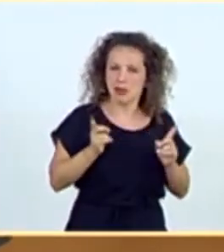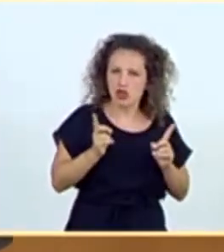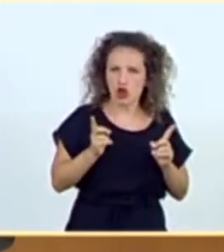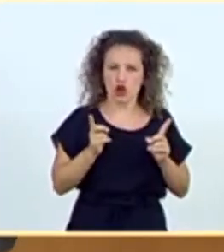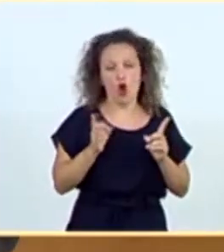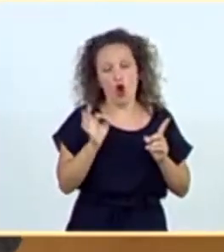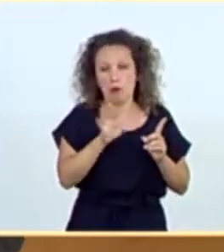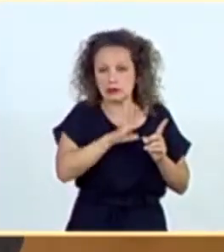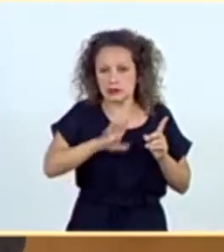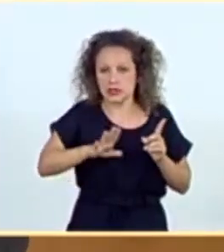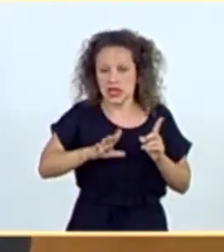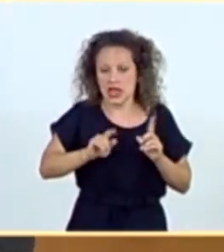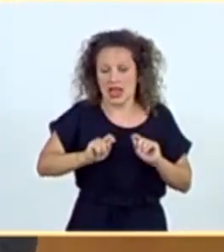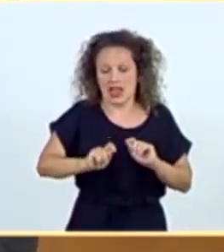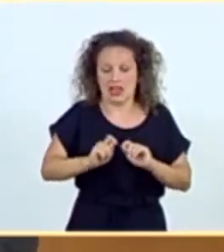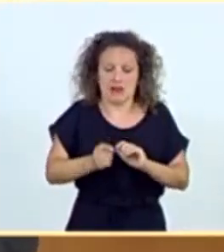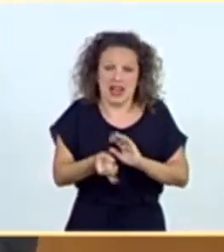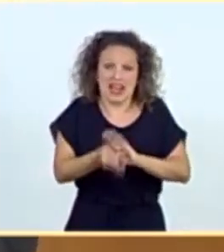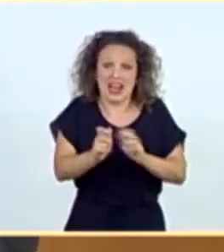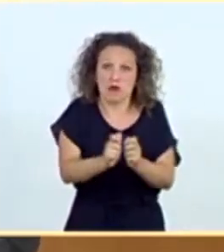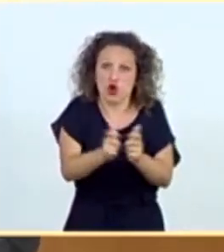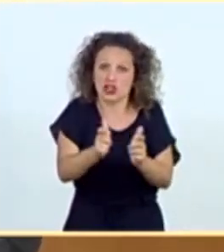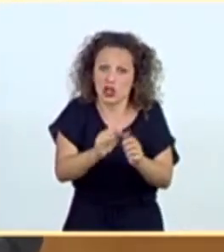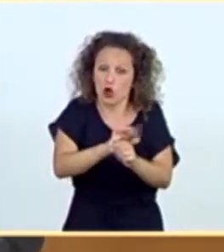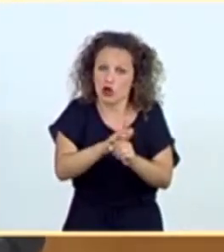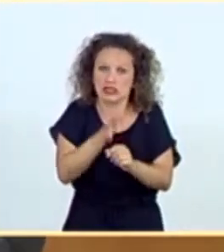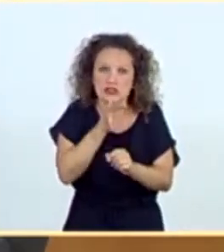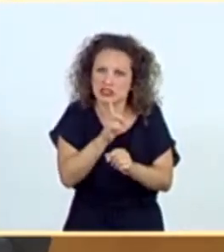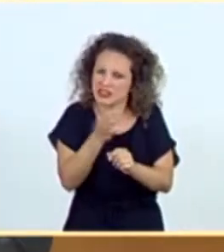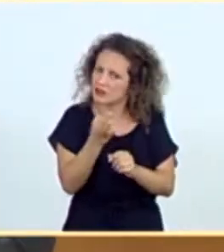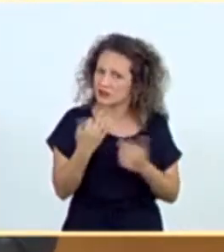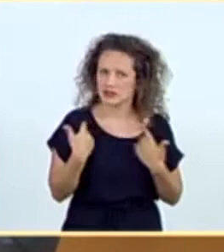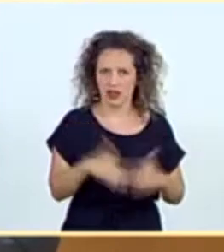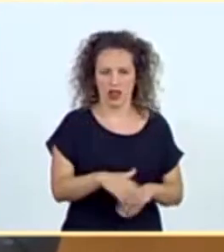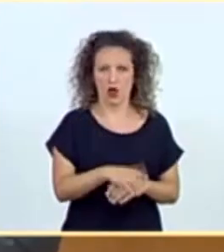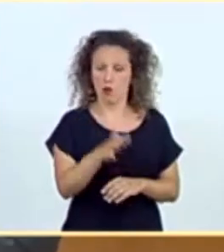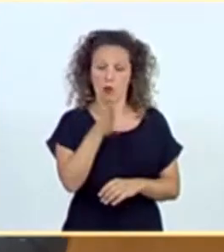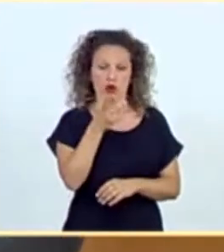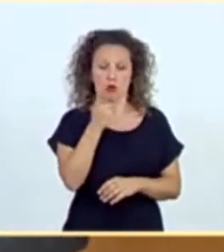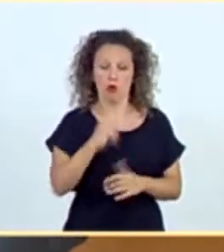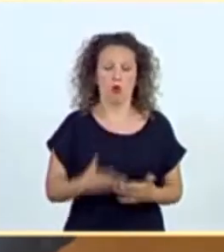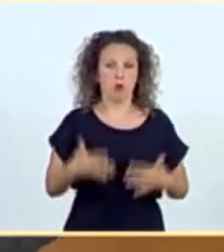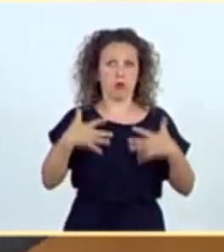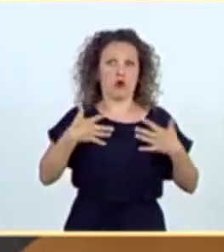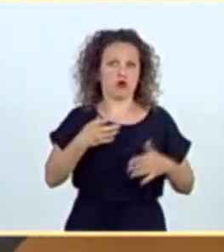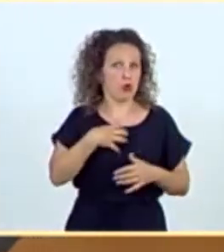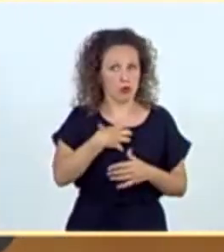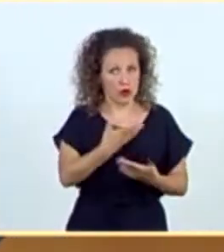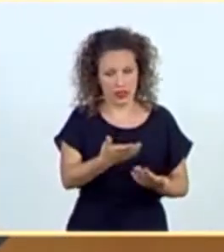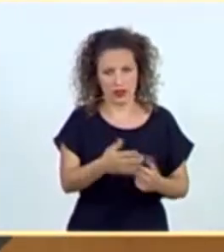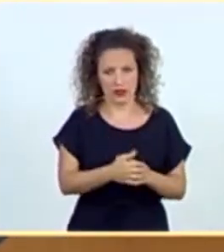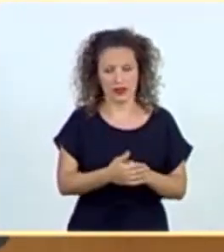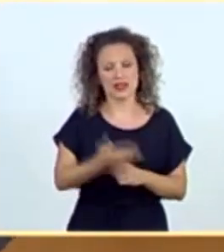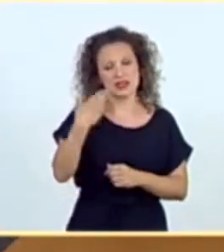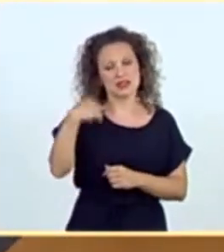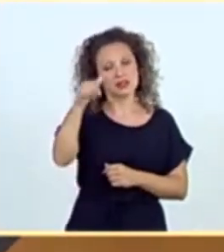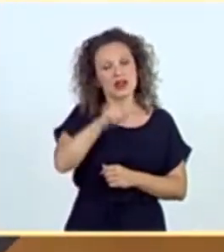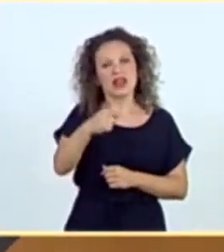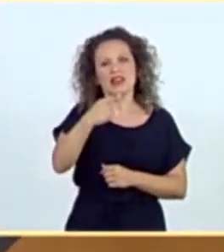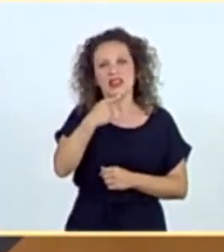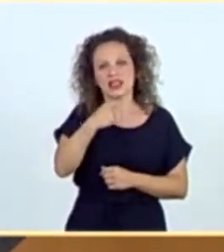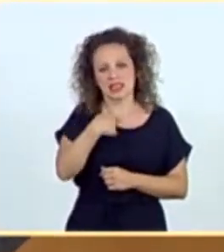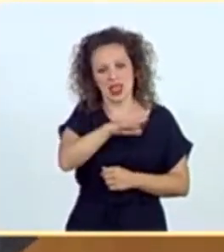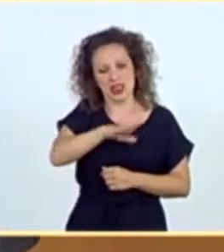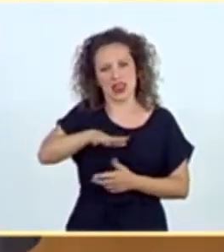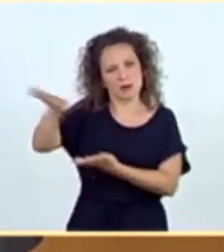coronavirus debería estar ya en marcha. No le pueden volver a superar los acontecimientos. Alvaba la pasada semana de aprovisionamiento de material